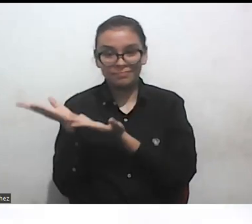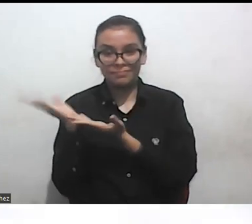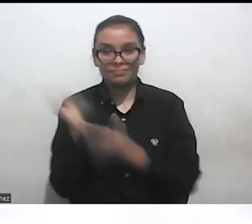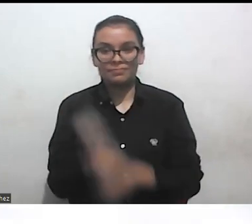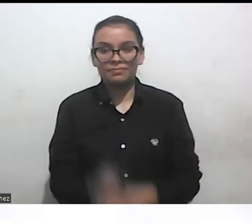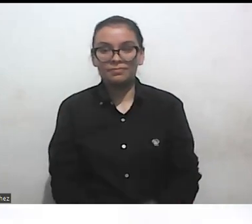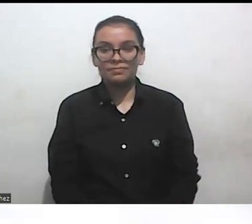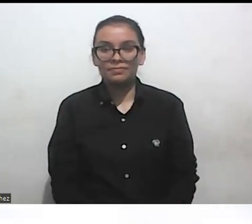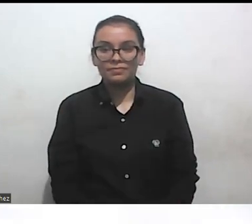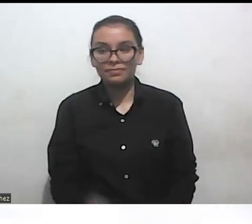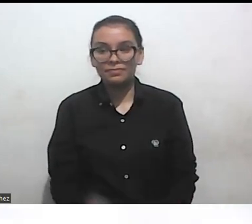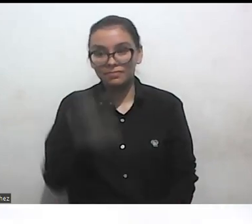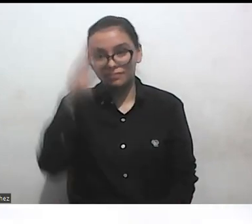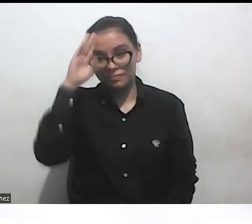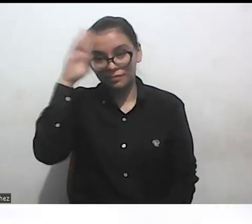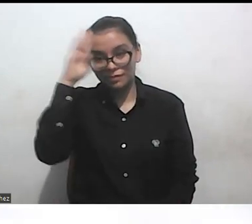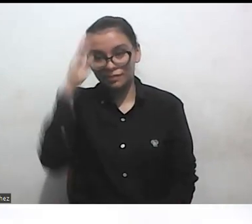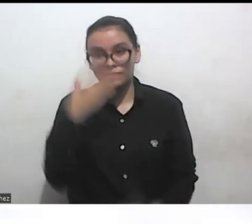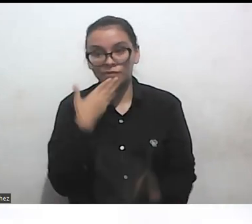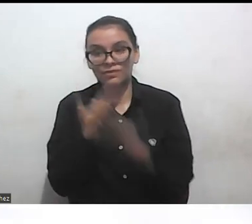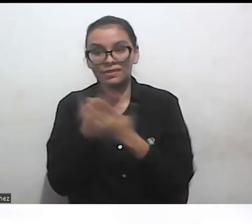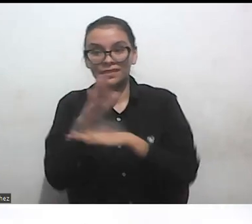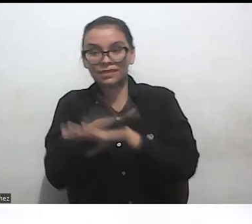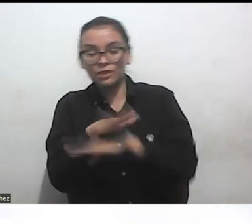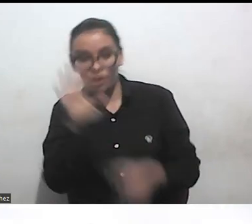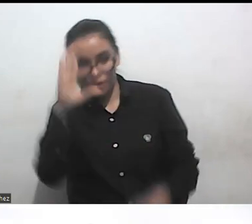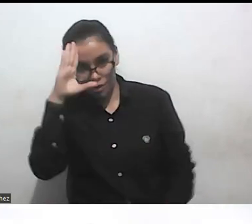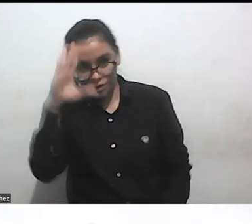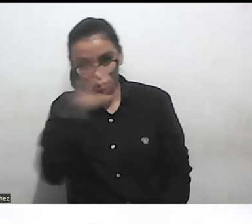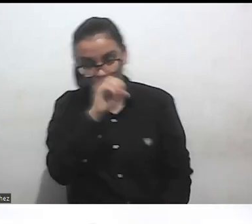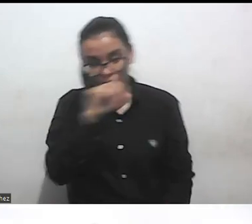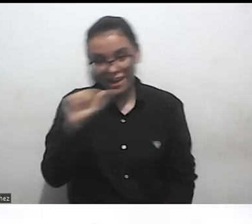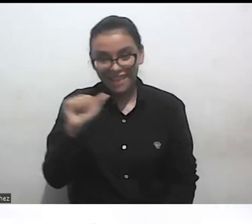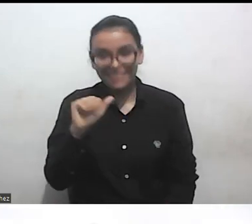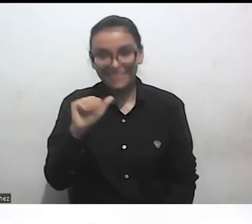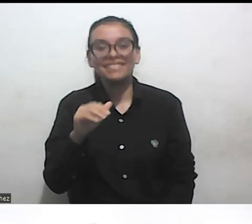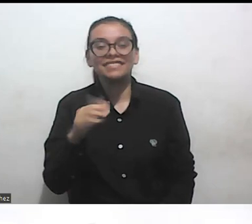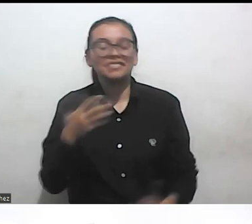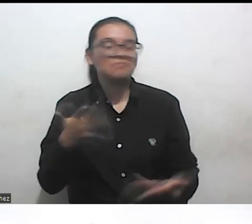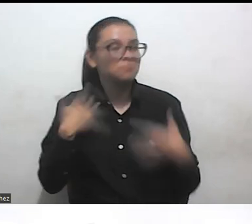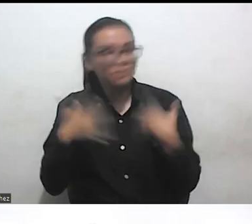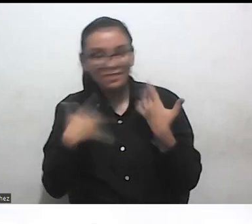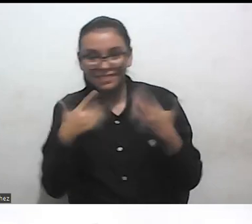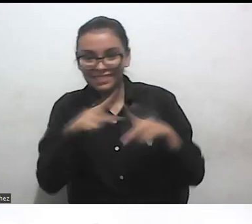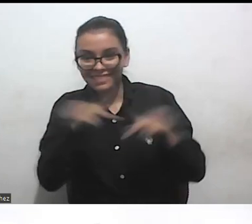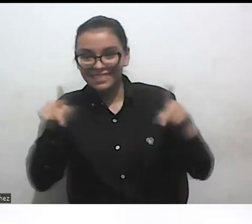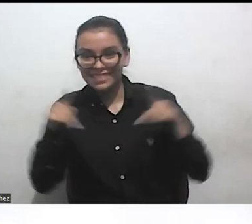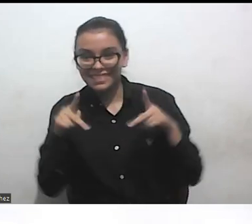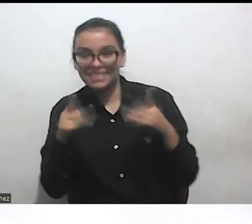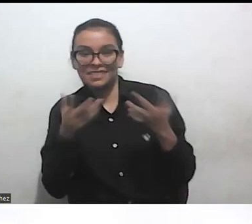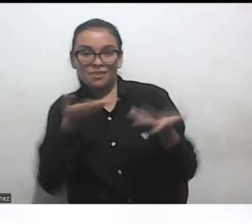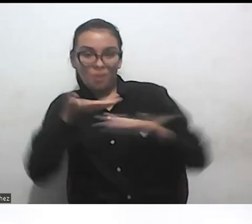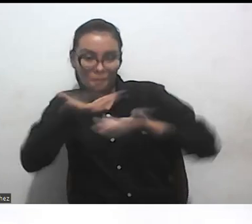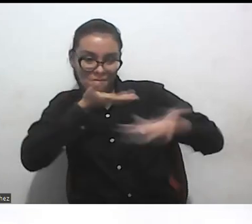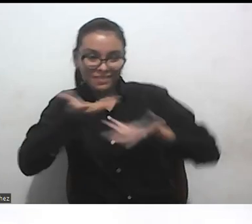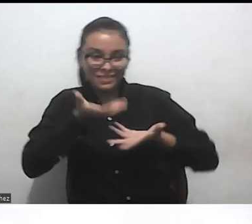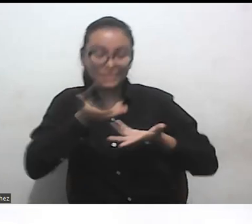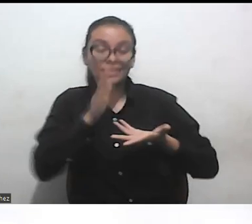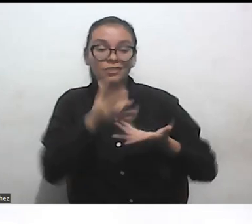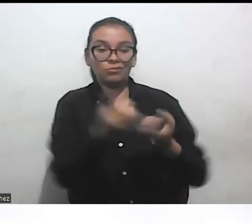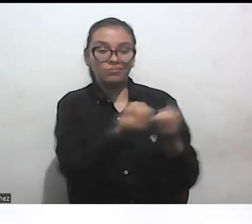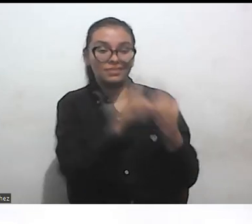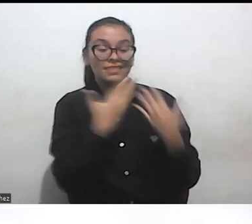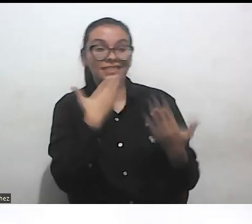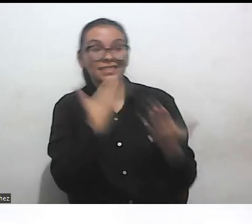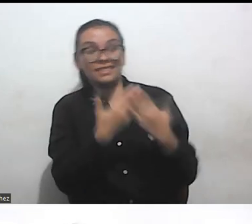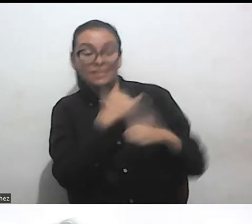Hola, buenas tardes. Saludos a todos y a todas. Qué bueno estar aquí en este espacio que nos ha permitido la Universidad Isési,